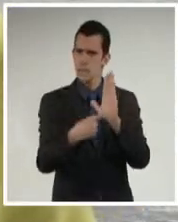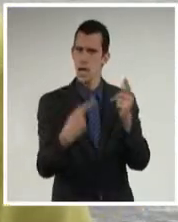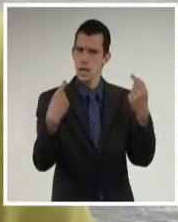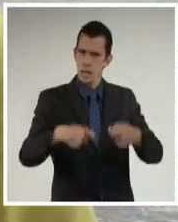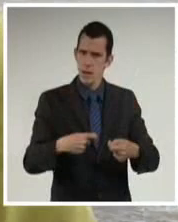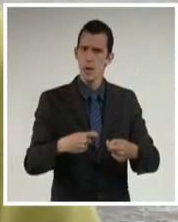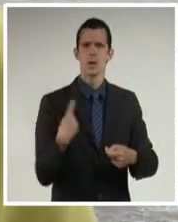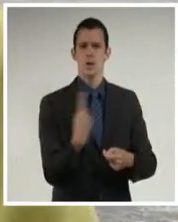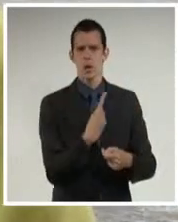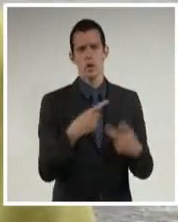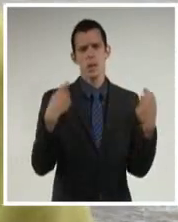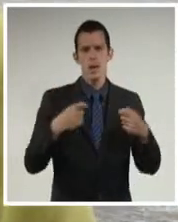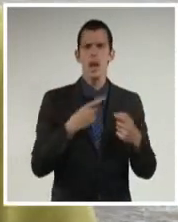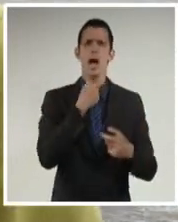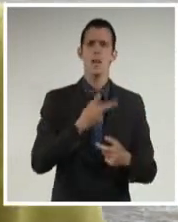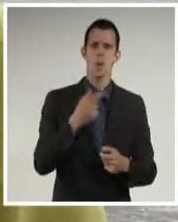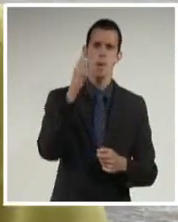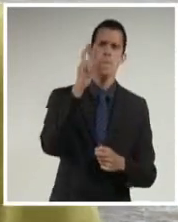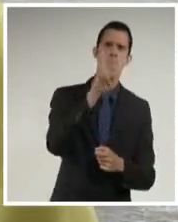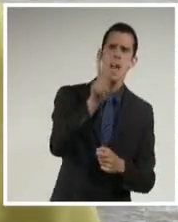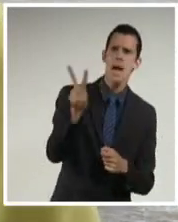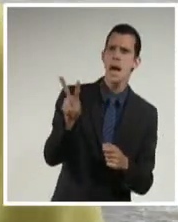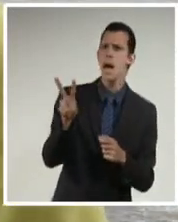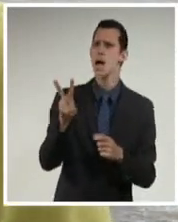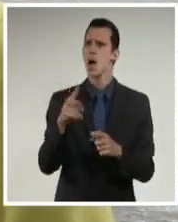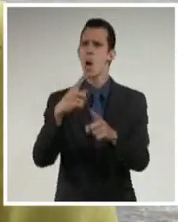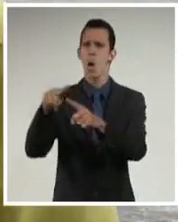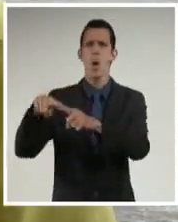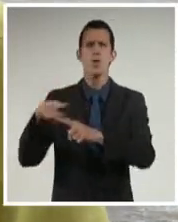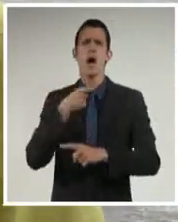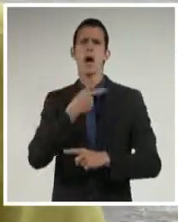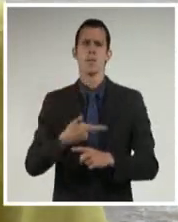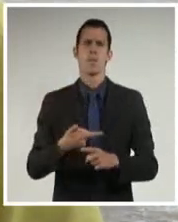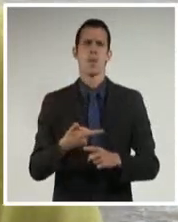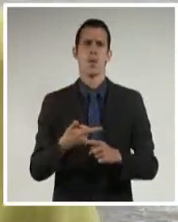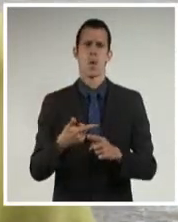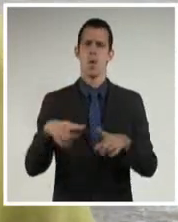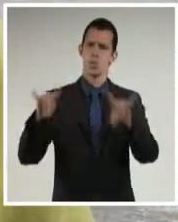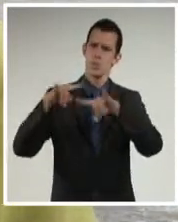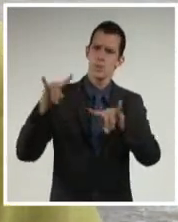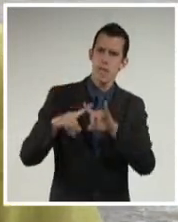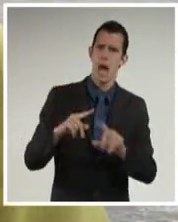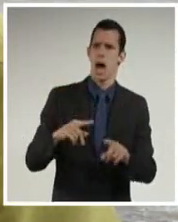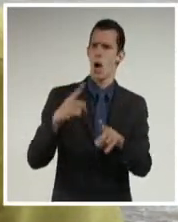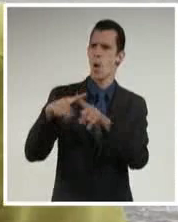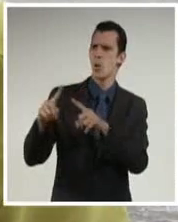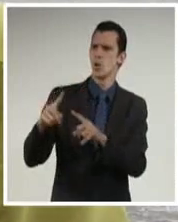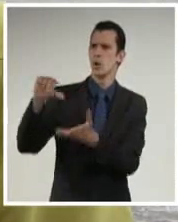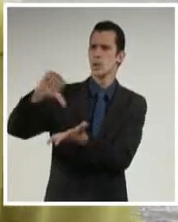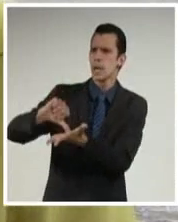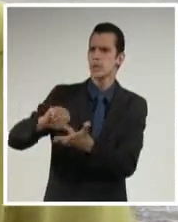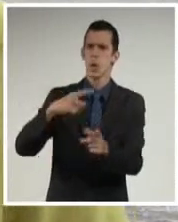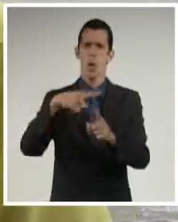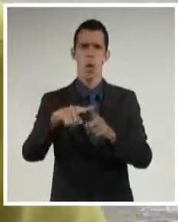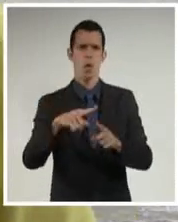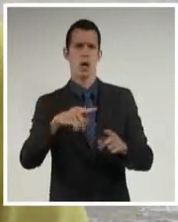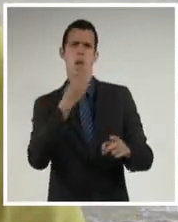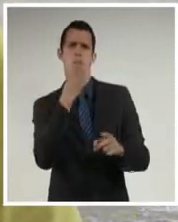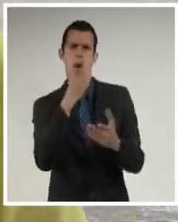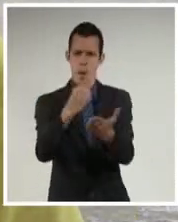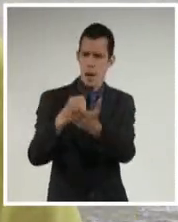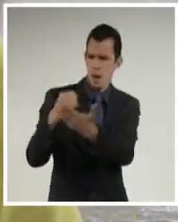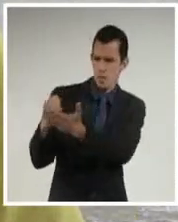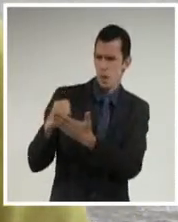estrategias de trabajo, el vínculo con las universidades que también lo reforzamos mucho en el año 2021, a partir de